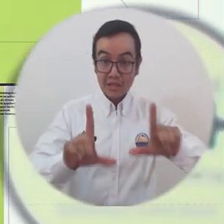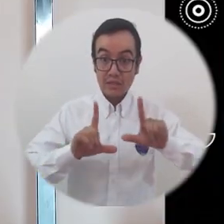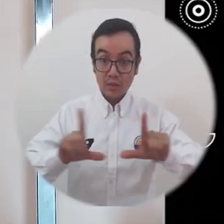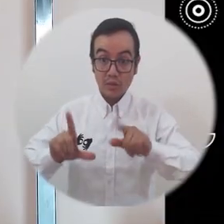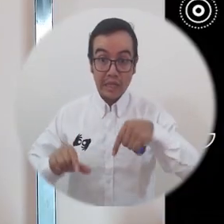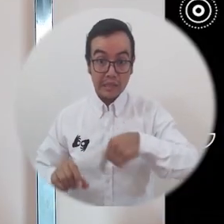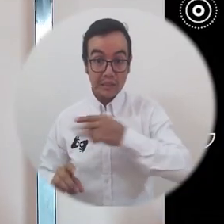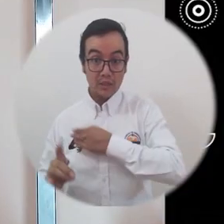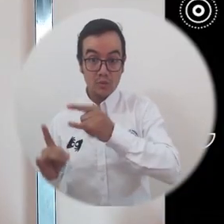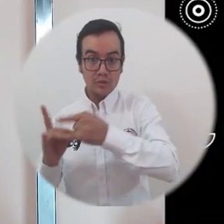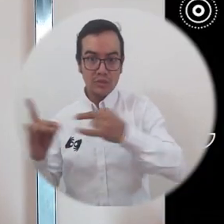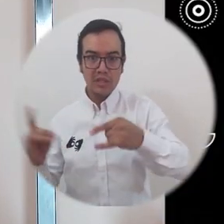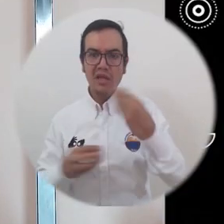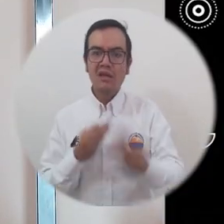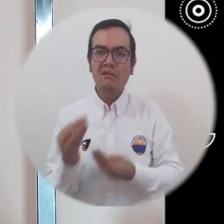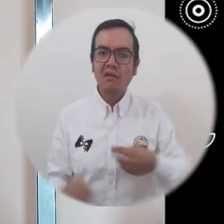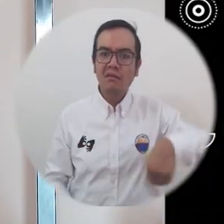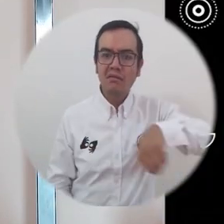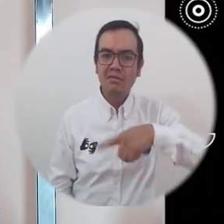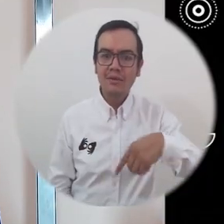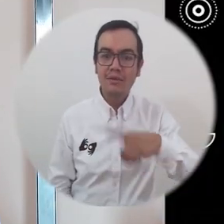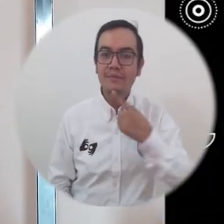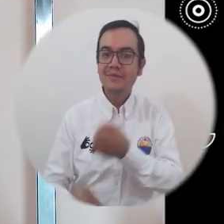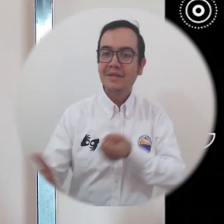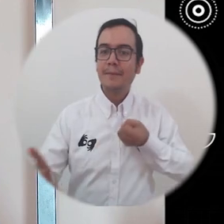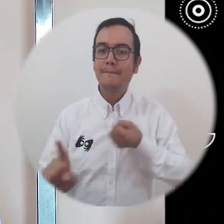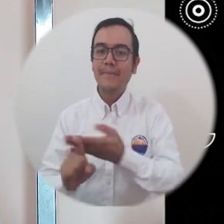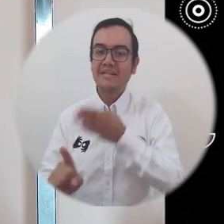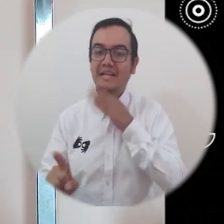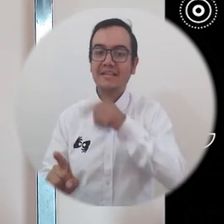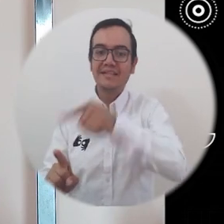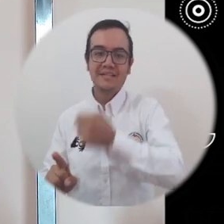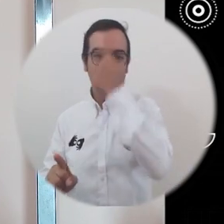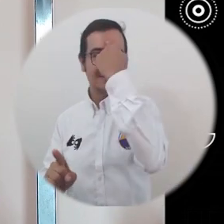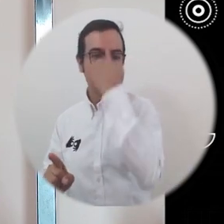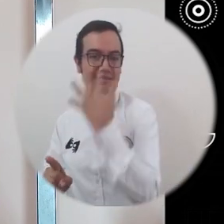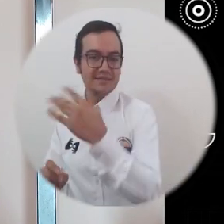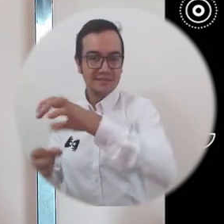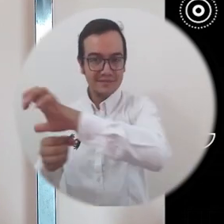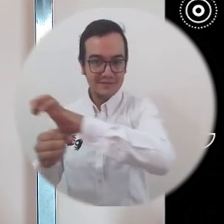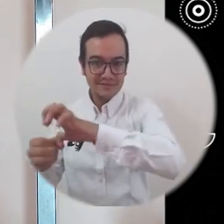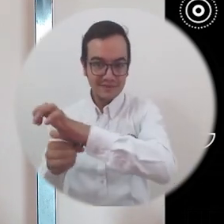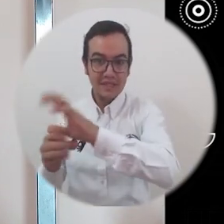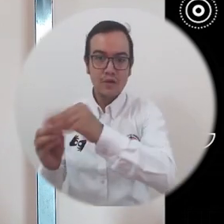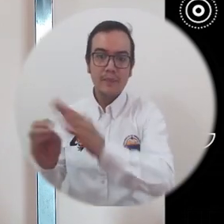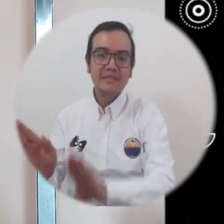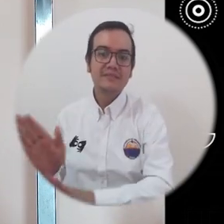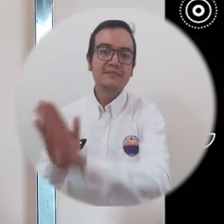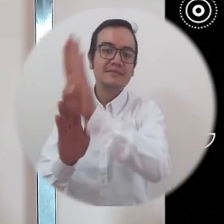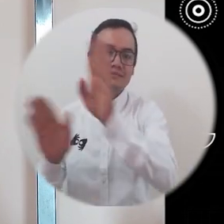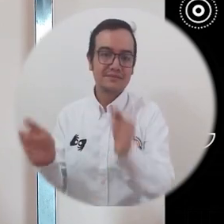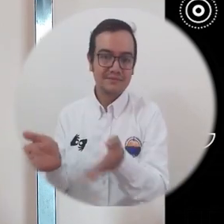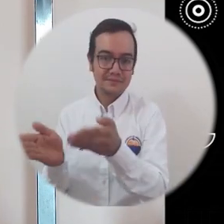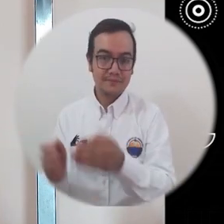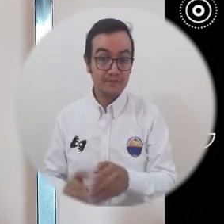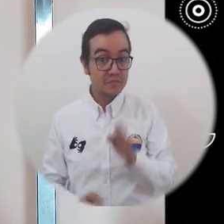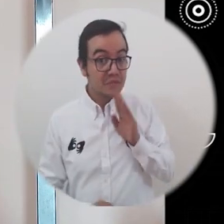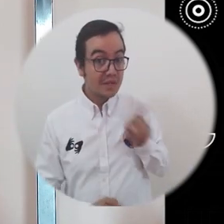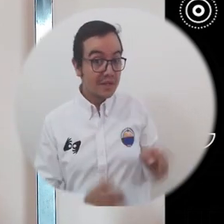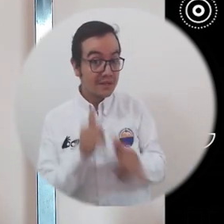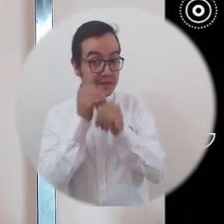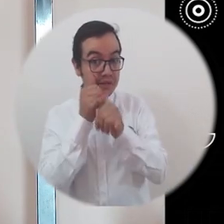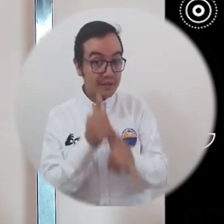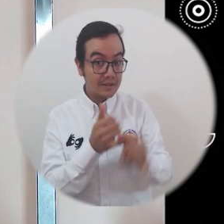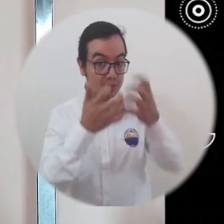Nuestros graduados Unimagdalena Unimagdalena se caracterizan por impactar positivamente en la vida de la ciudadanía y el desarrollo del